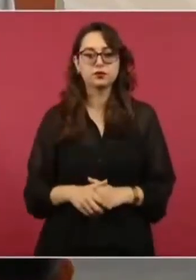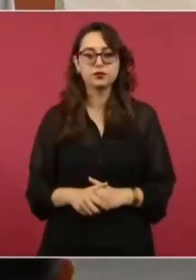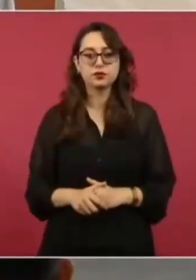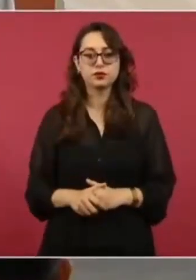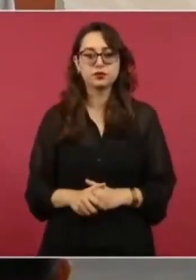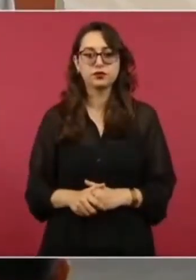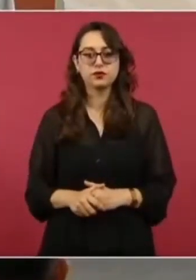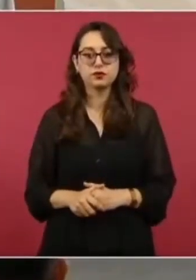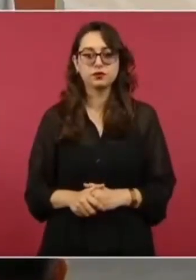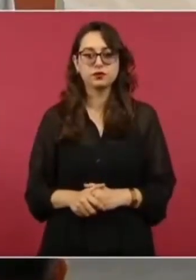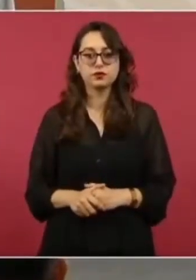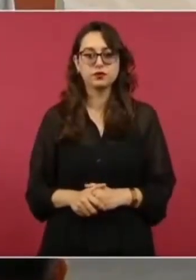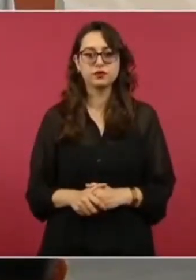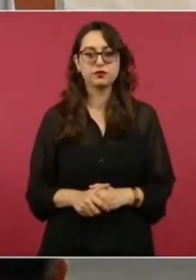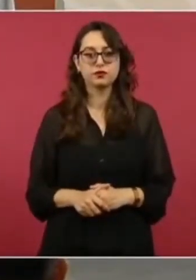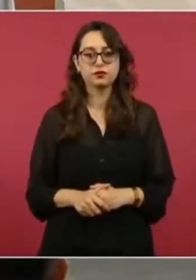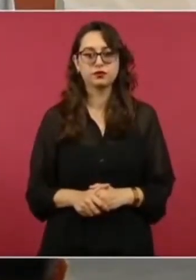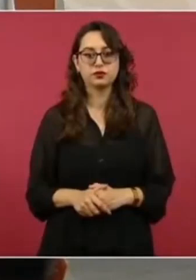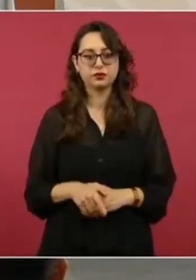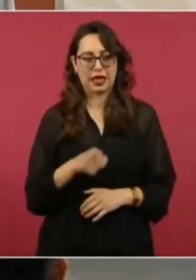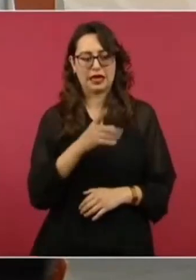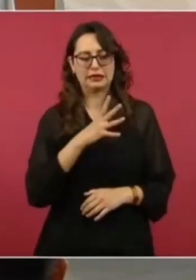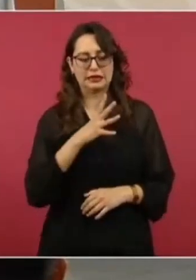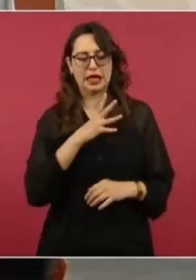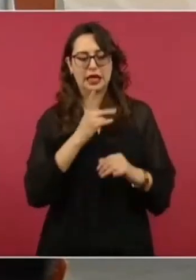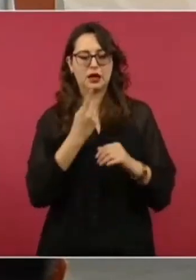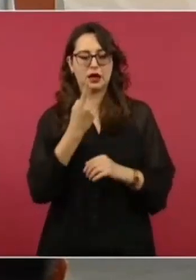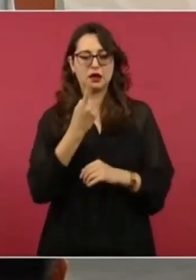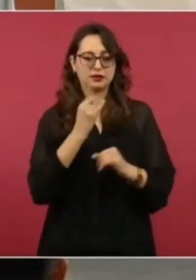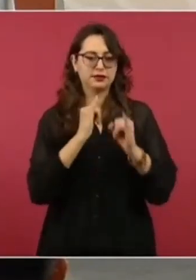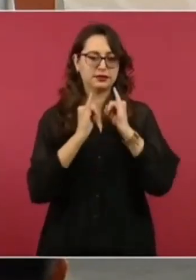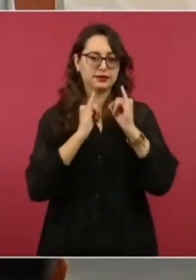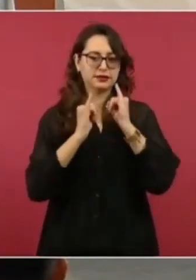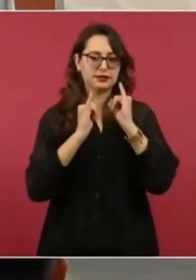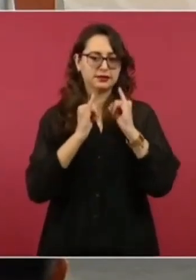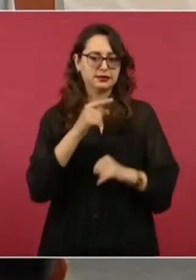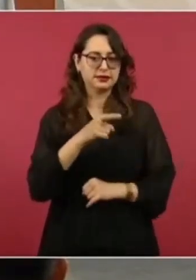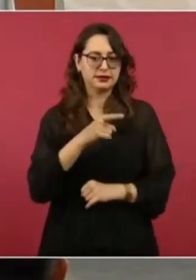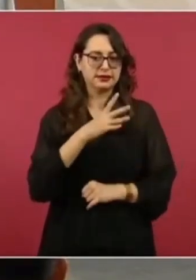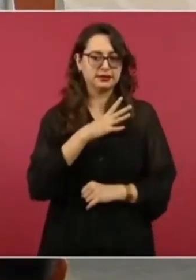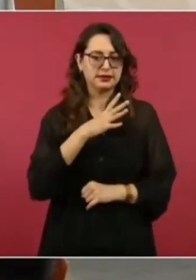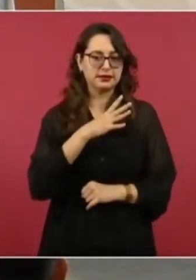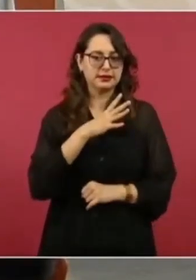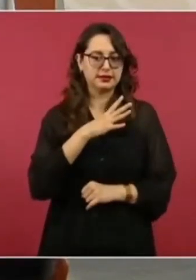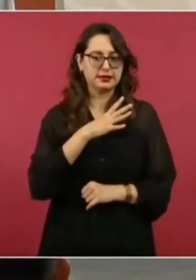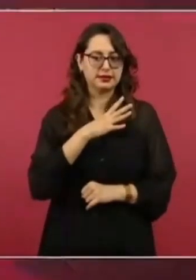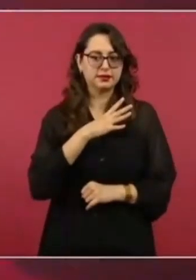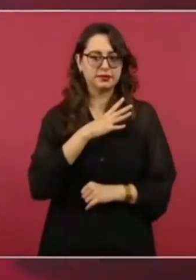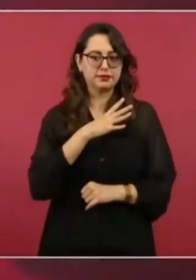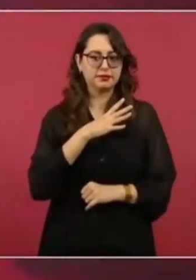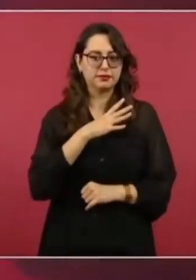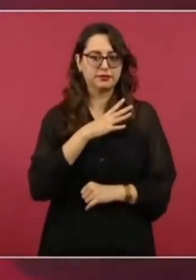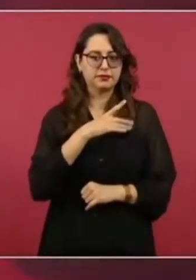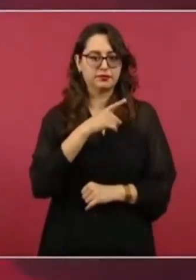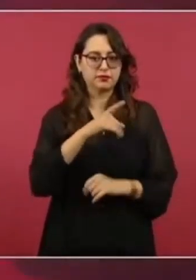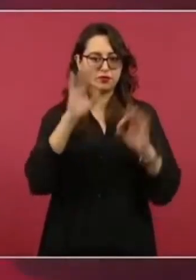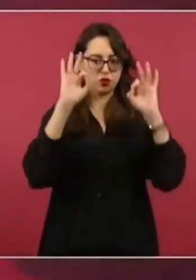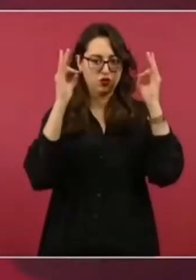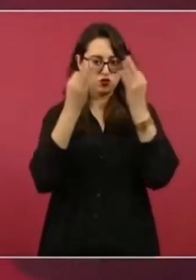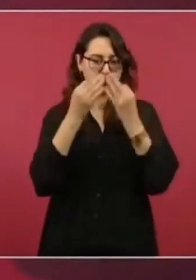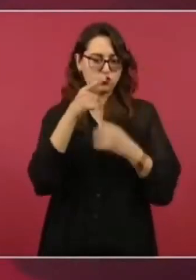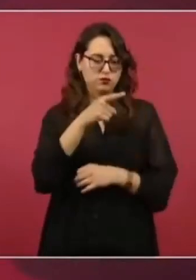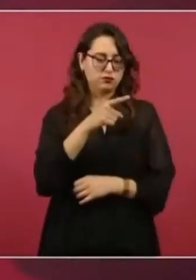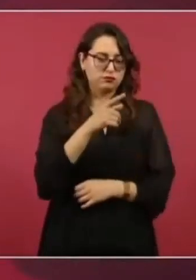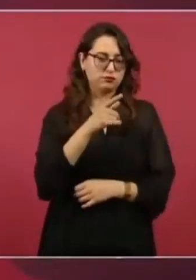Porque trajeron a un aduanero que